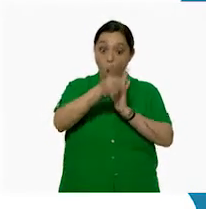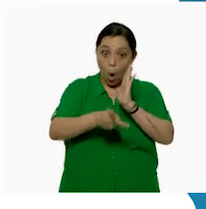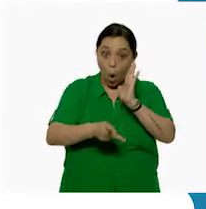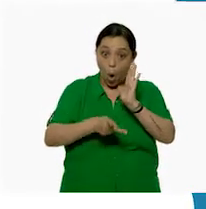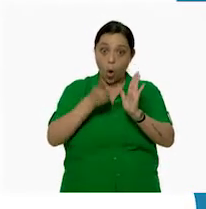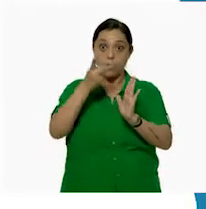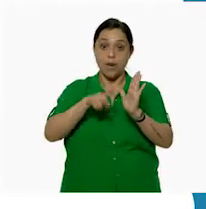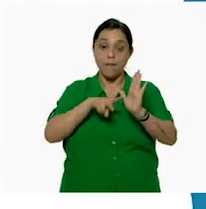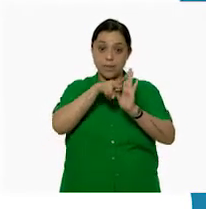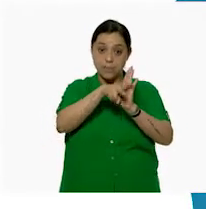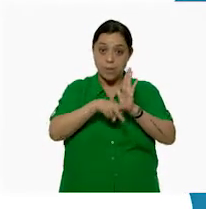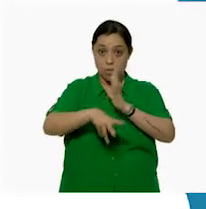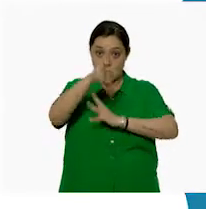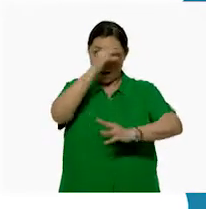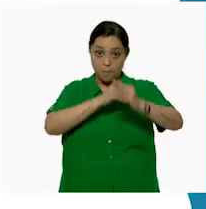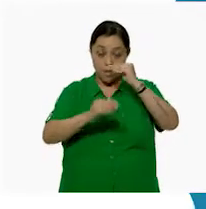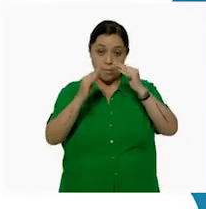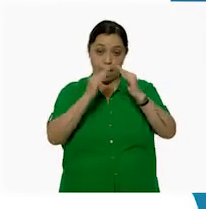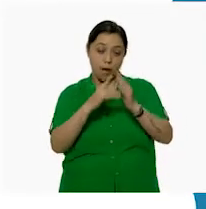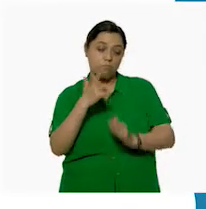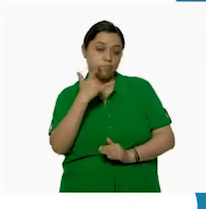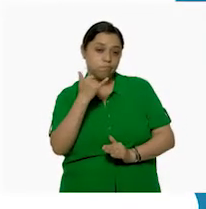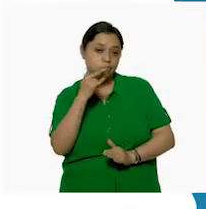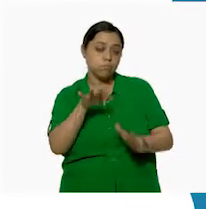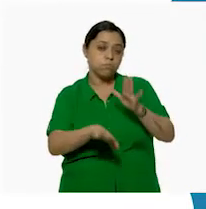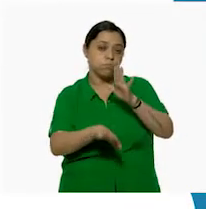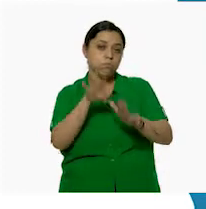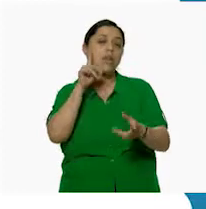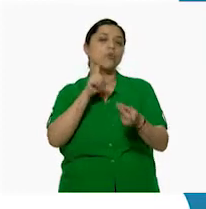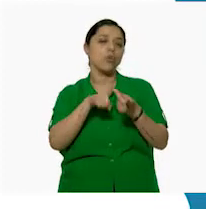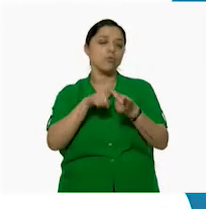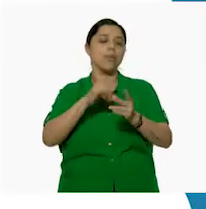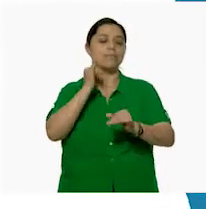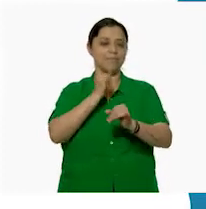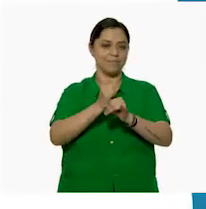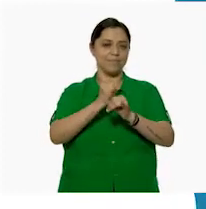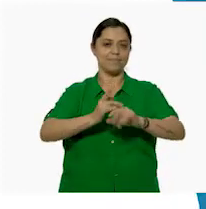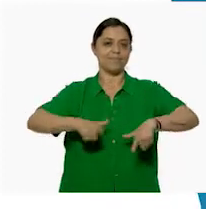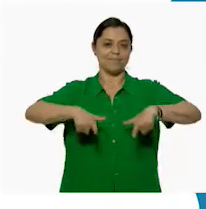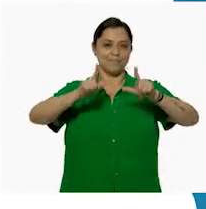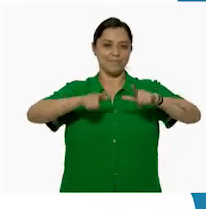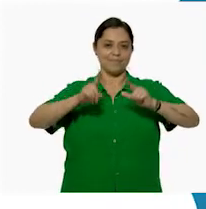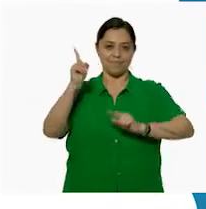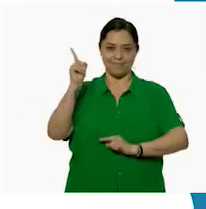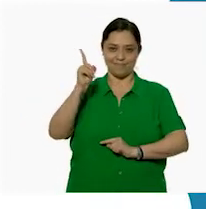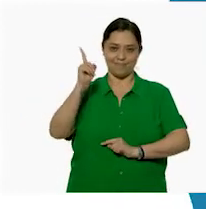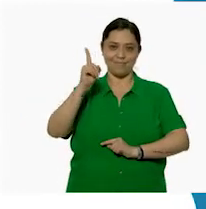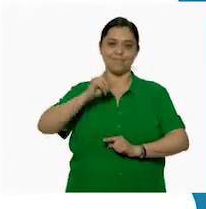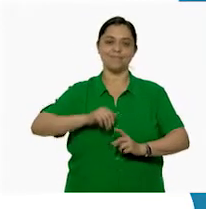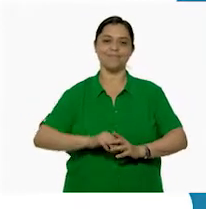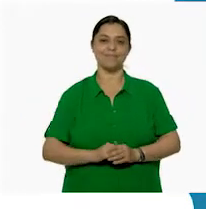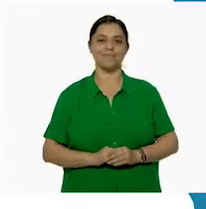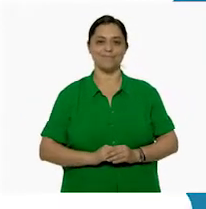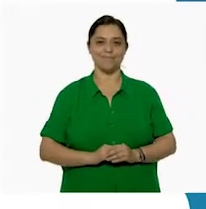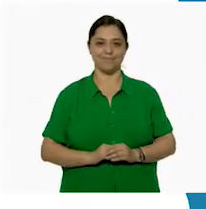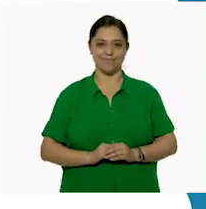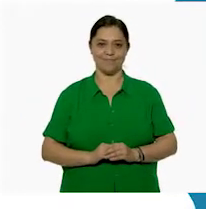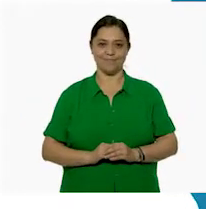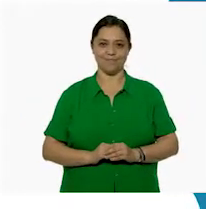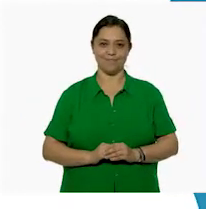a ver los programas de Aprende en Casa, los puedes encontrar en la siguiente liga, aprendeencasa.cep.gov